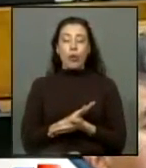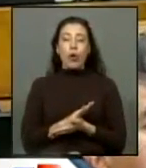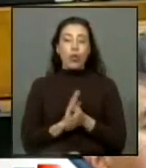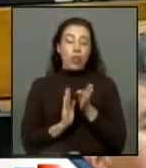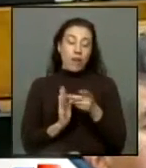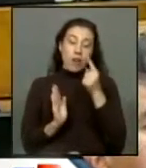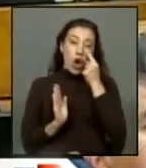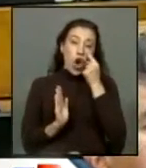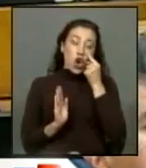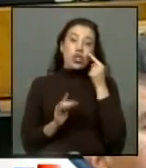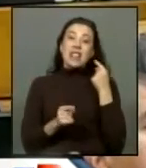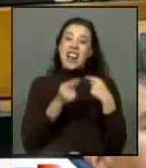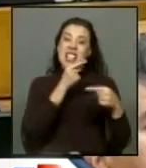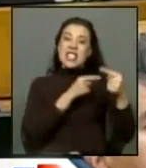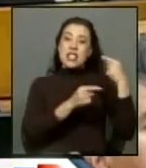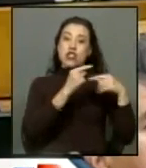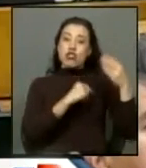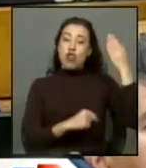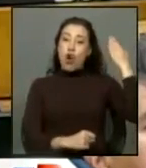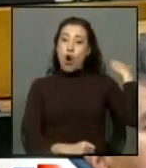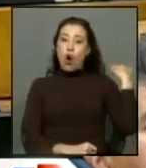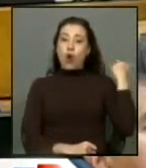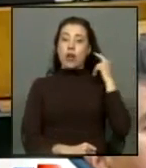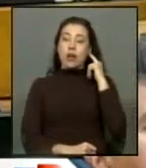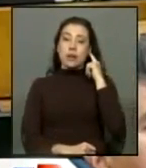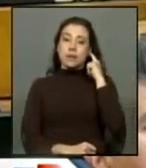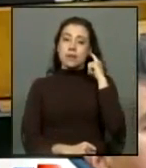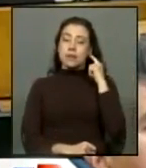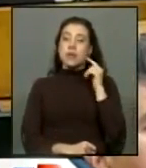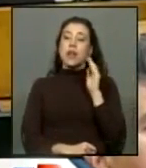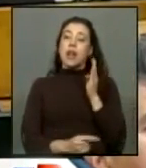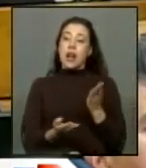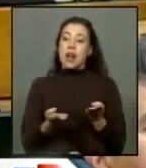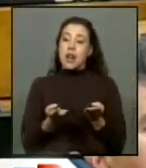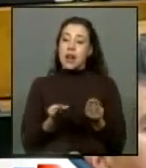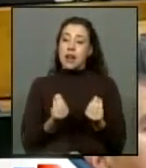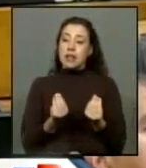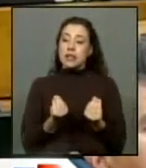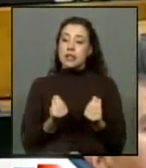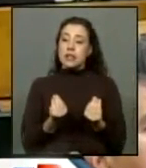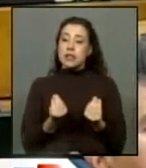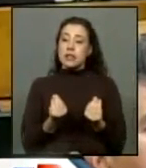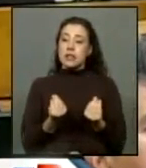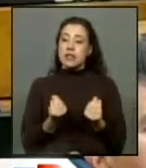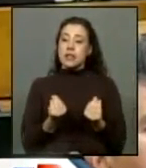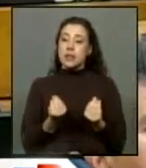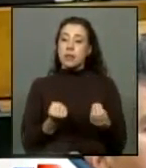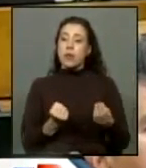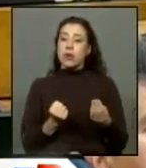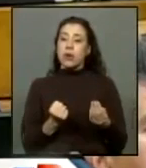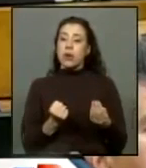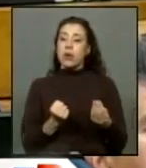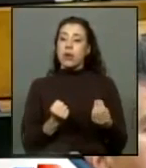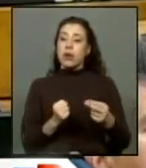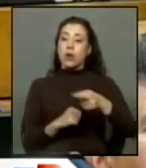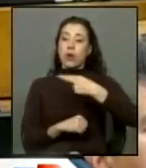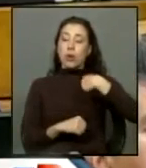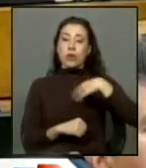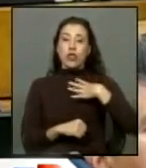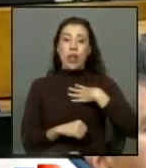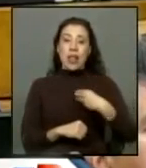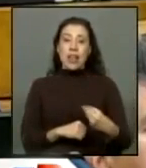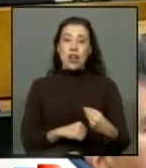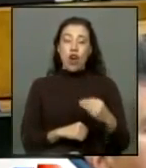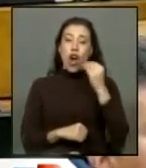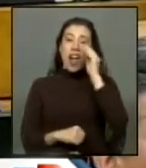conozcamos la historia una historia que necesitamos que nuestros hijos y nietos